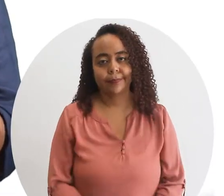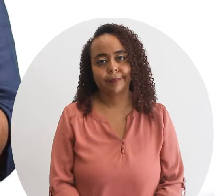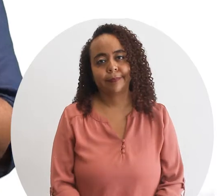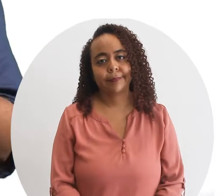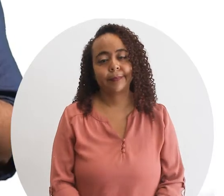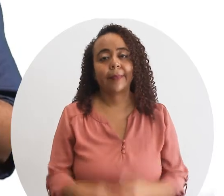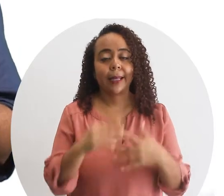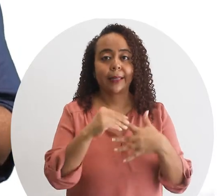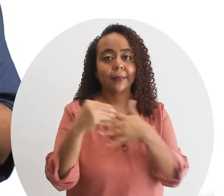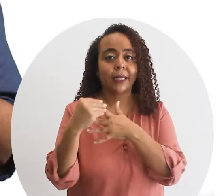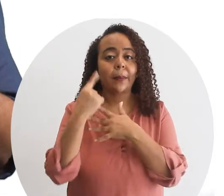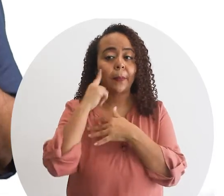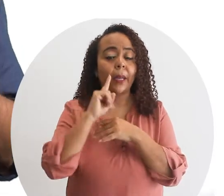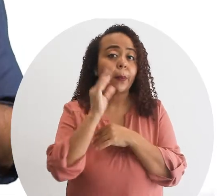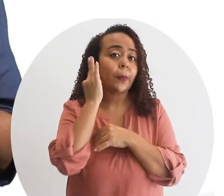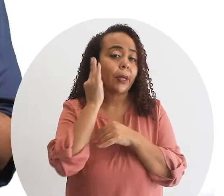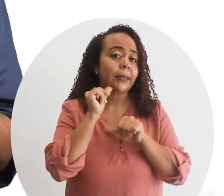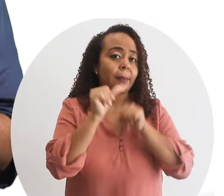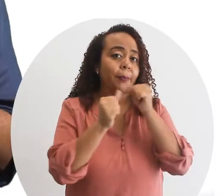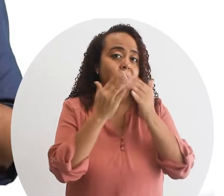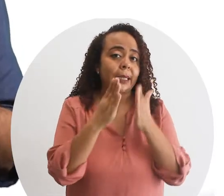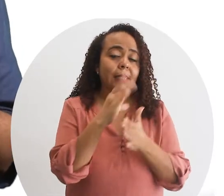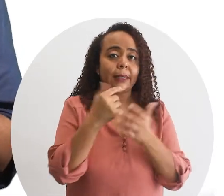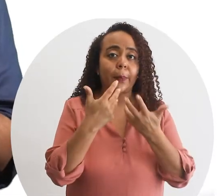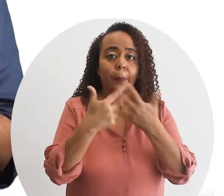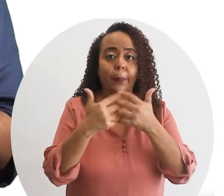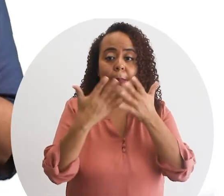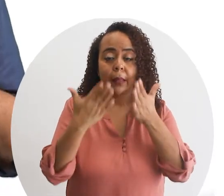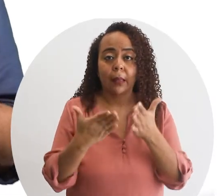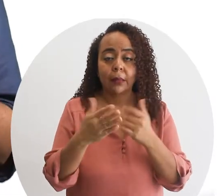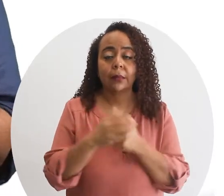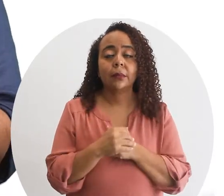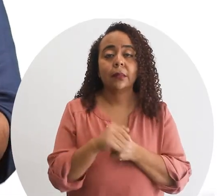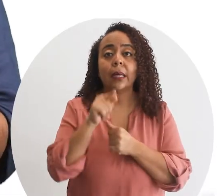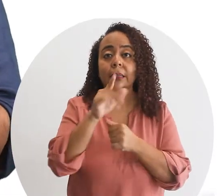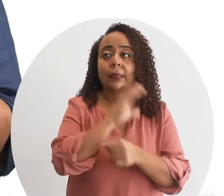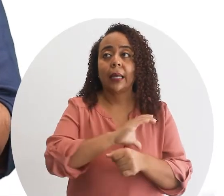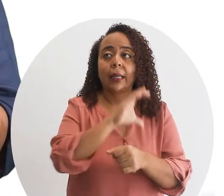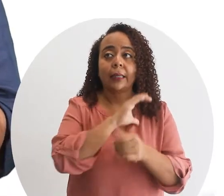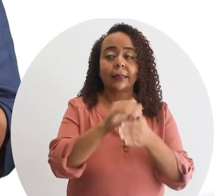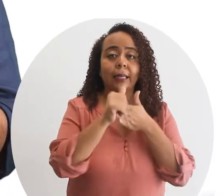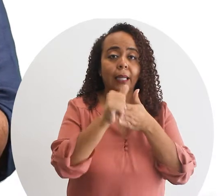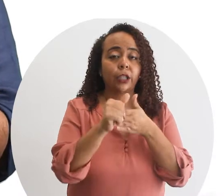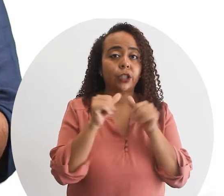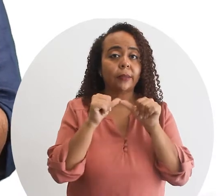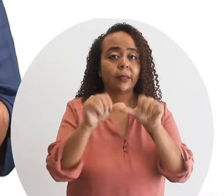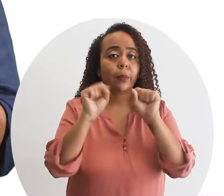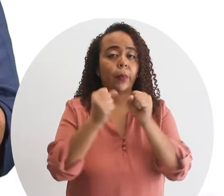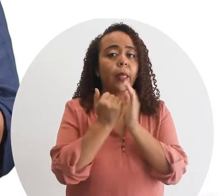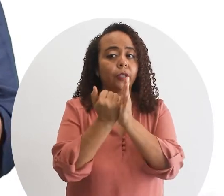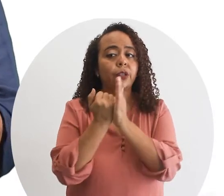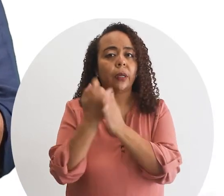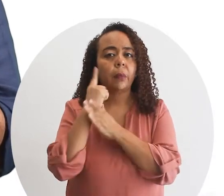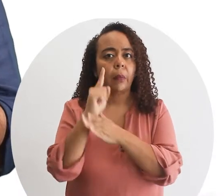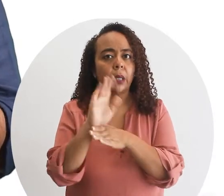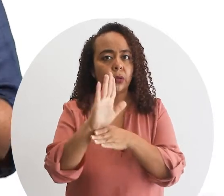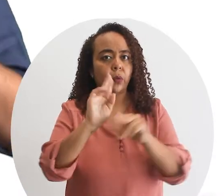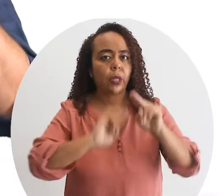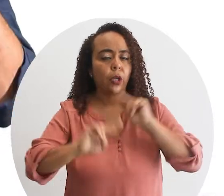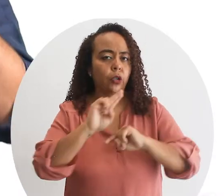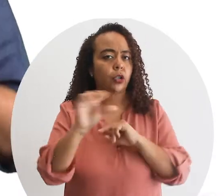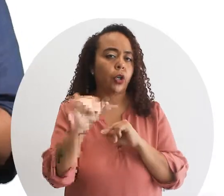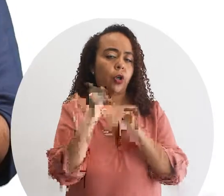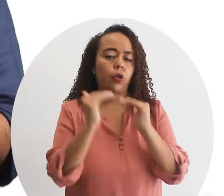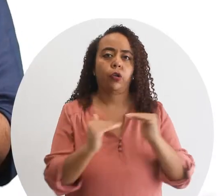en especial para las mujeres empresarias y emprendedoras estas características del liderazgo sostenible les puede ayudar a llevar sus